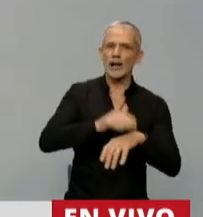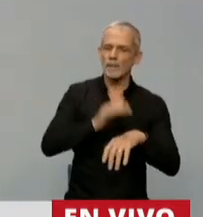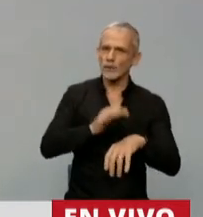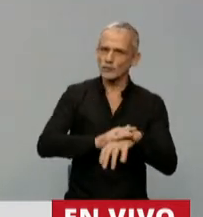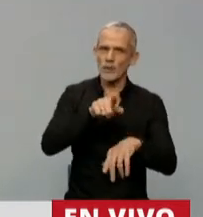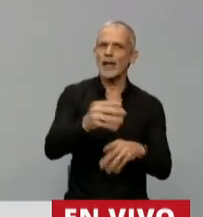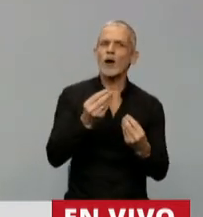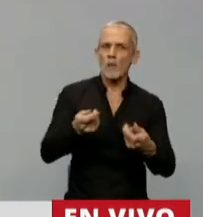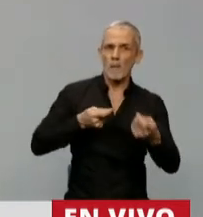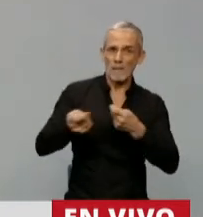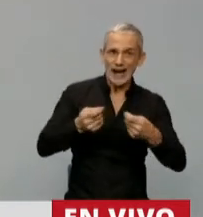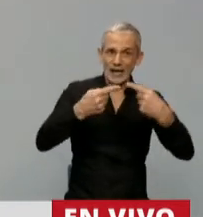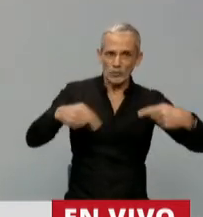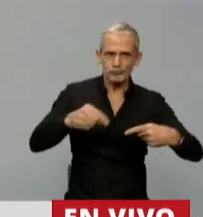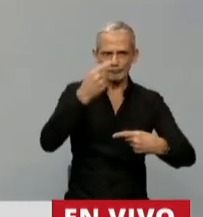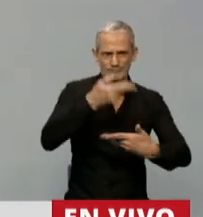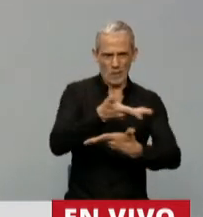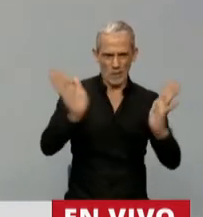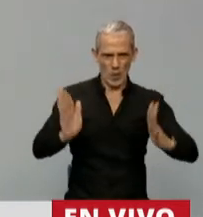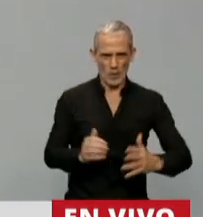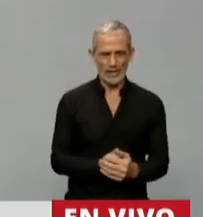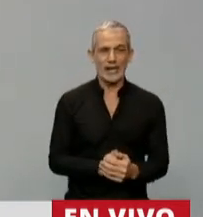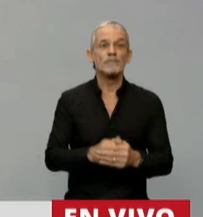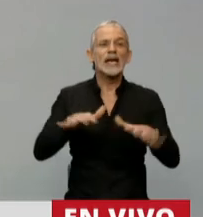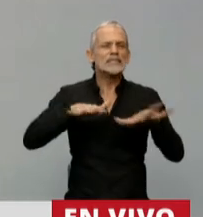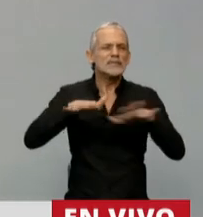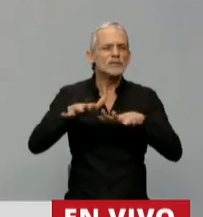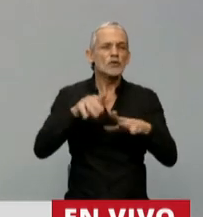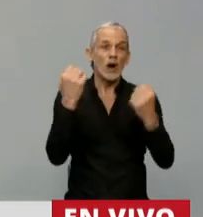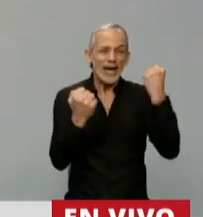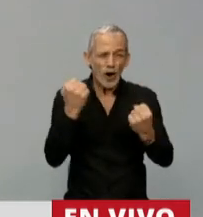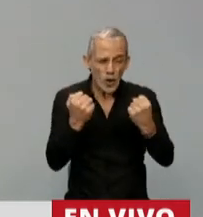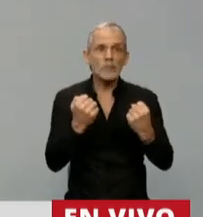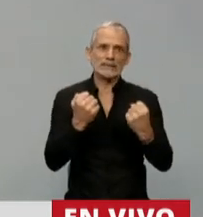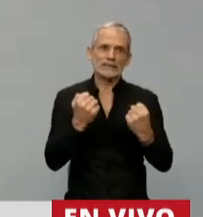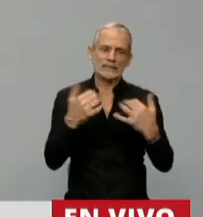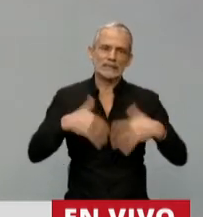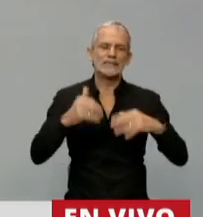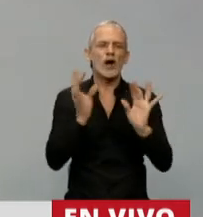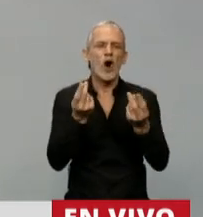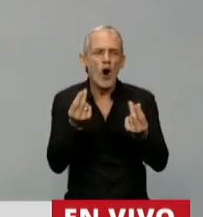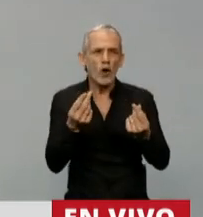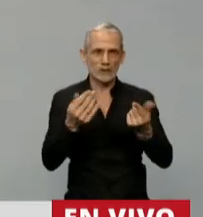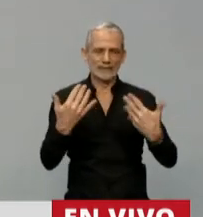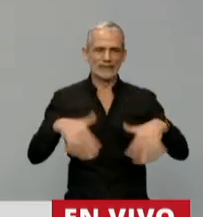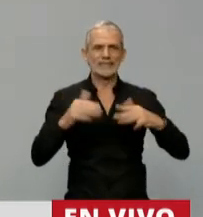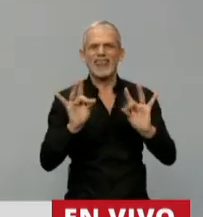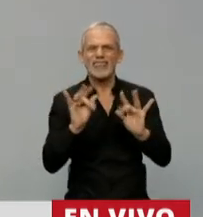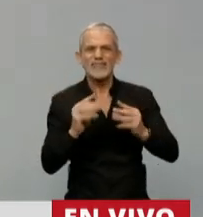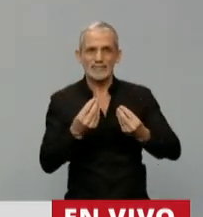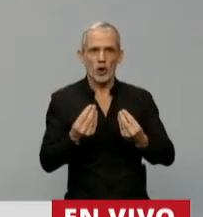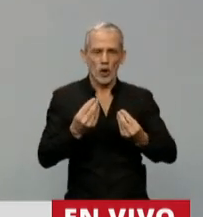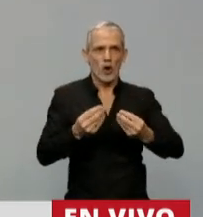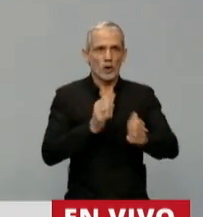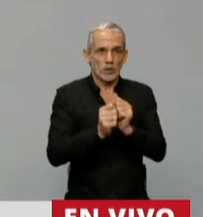en el manejo de la cosa pública. La situación económica y principalmente los costos dificultaron la tarea de